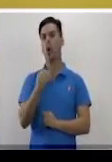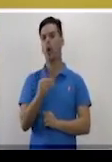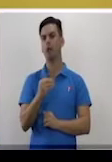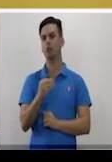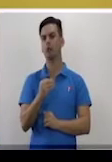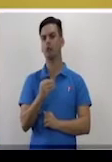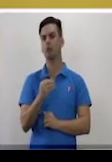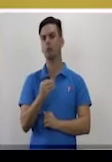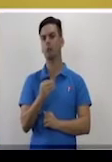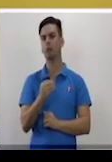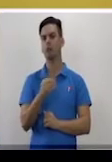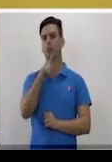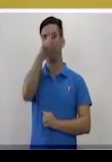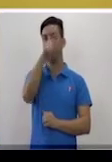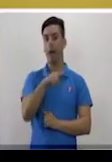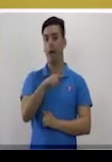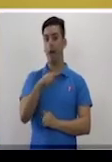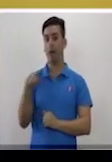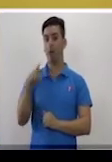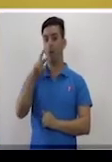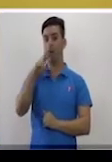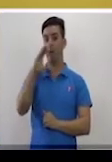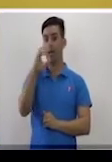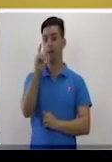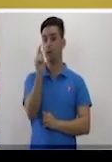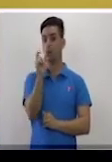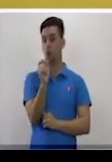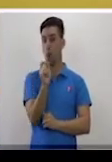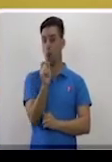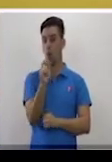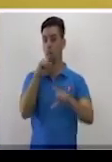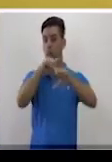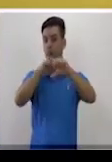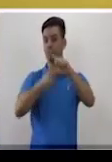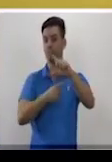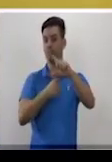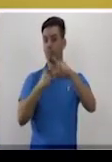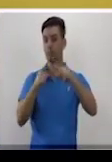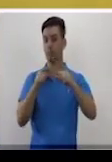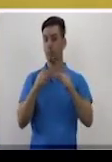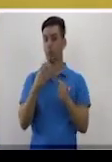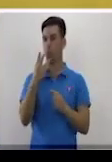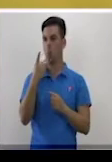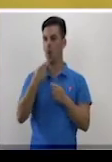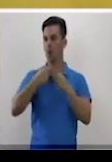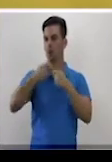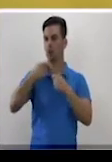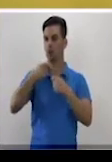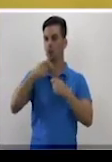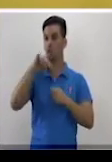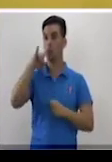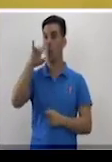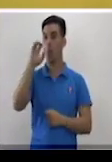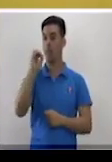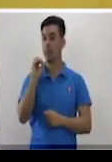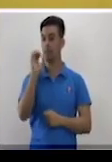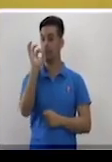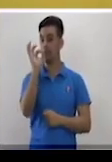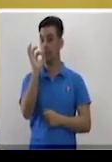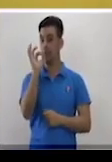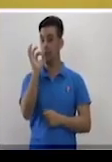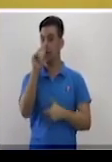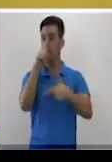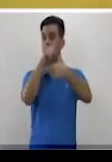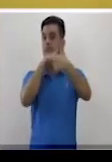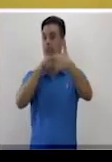recto. O sea, que su amplitud es 90 grados. Y que este ángulo lo habíamos dividido en tres ángulos que